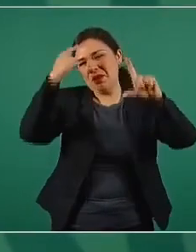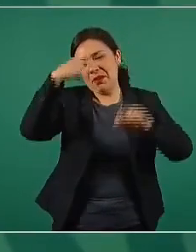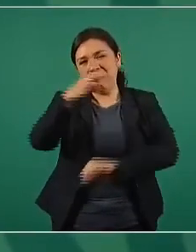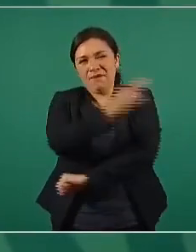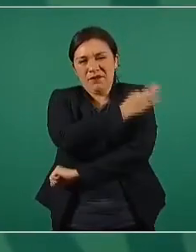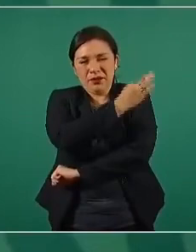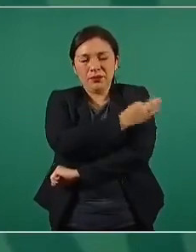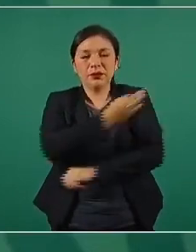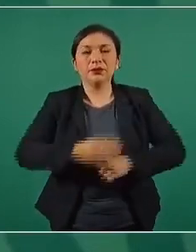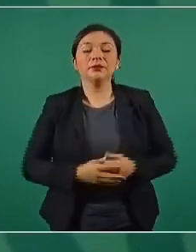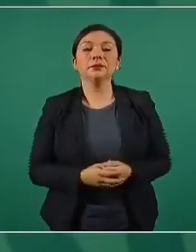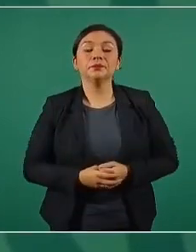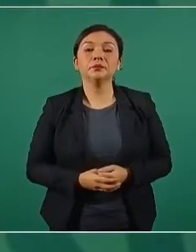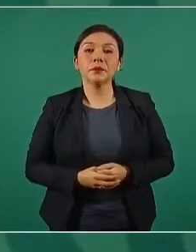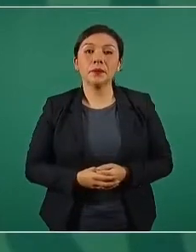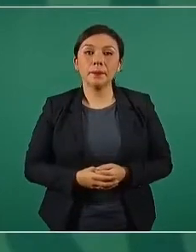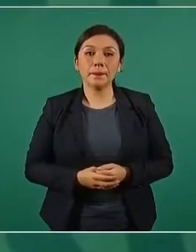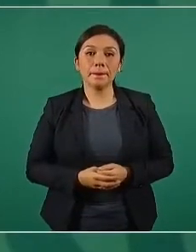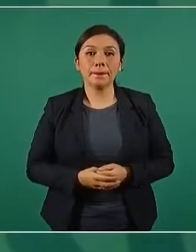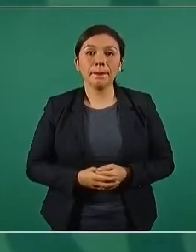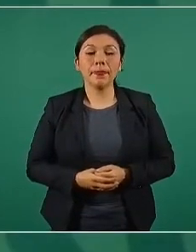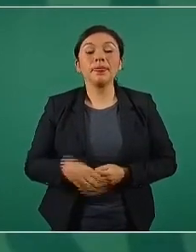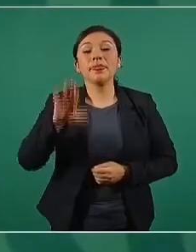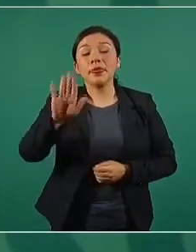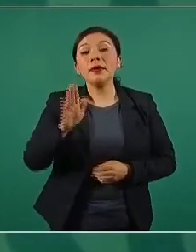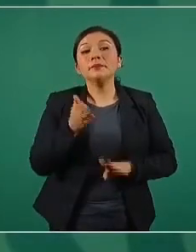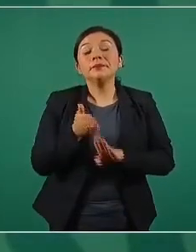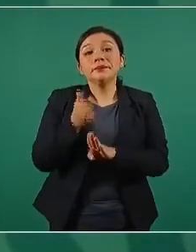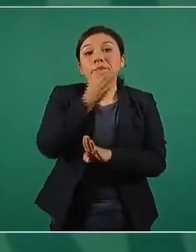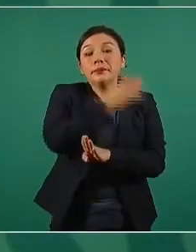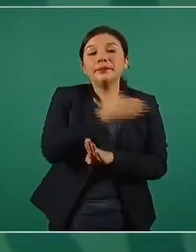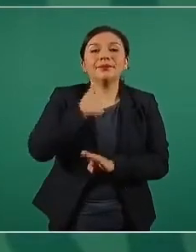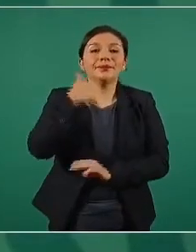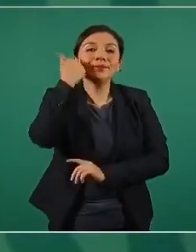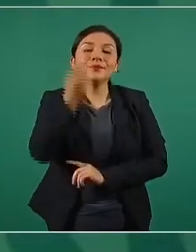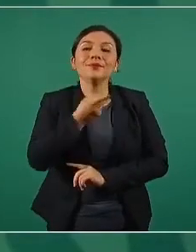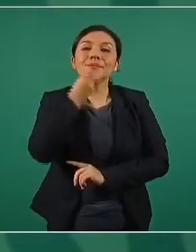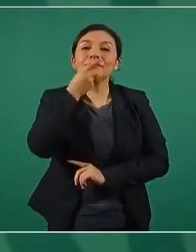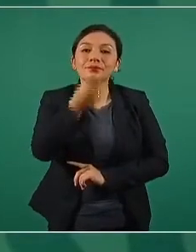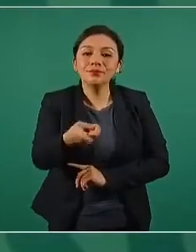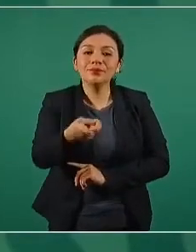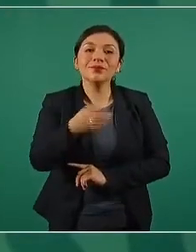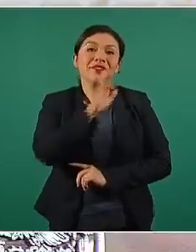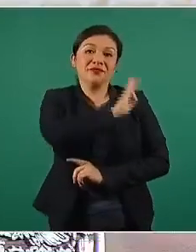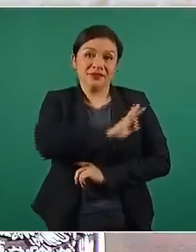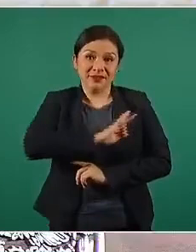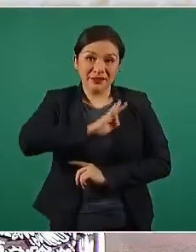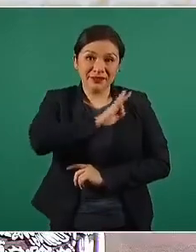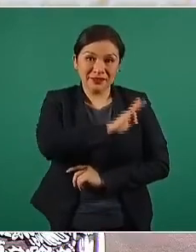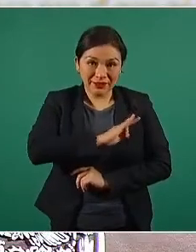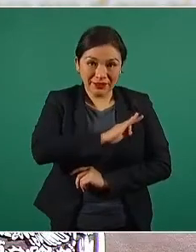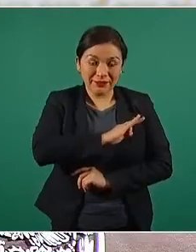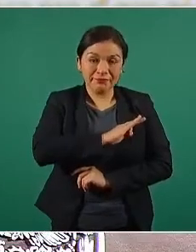antes quiero enviar una felicitación